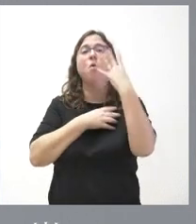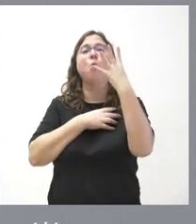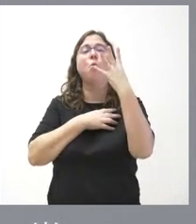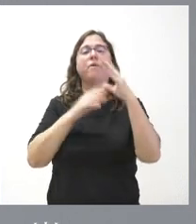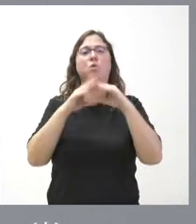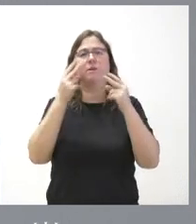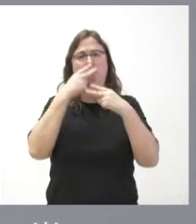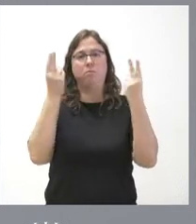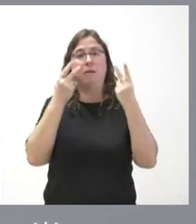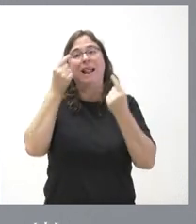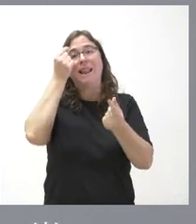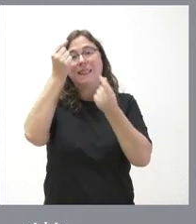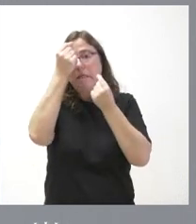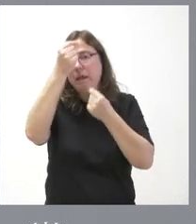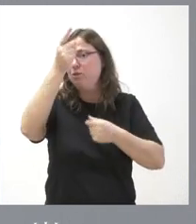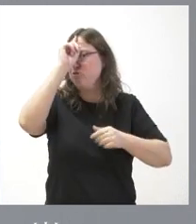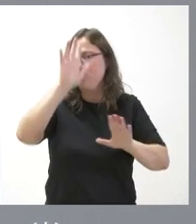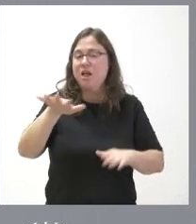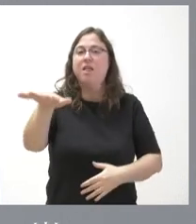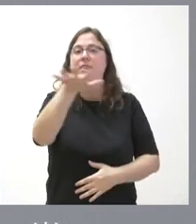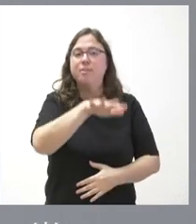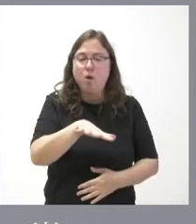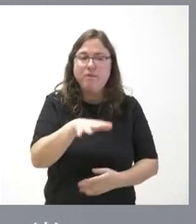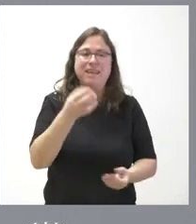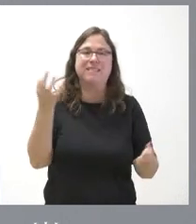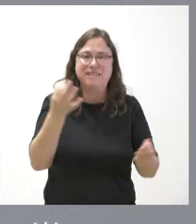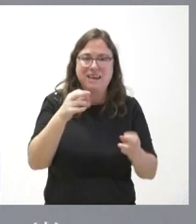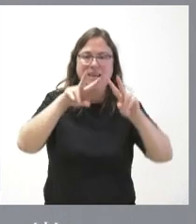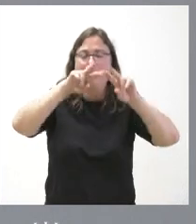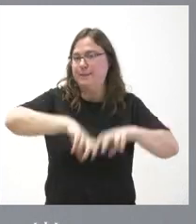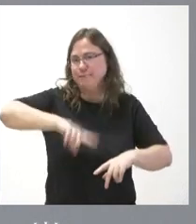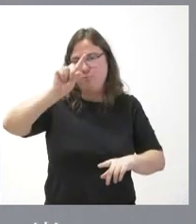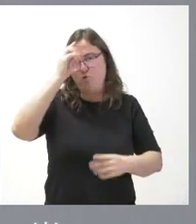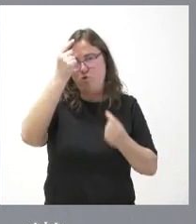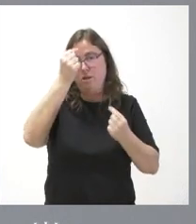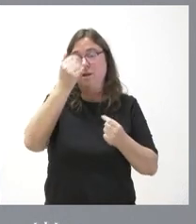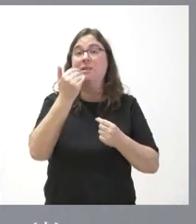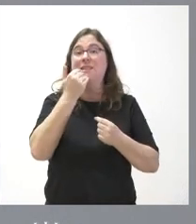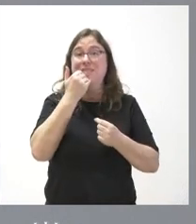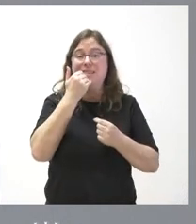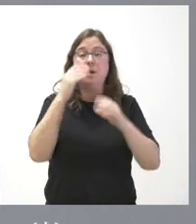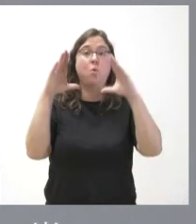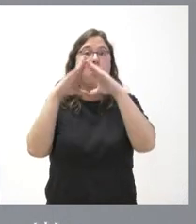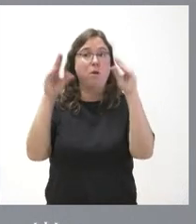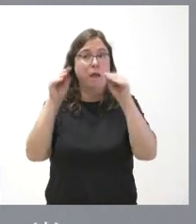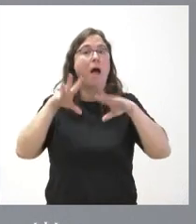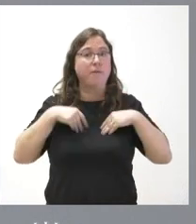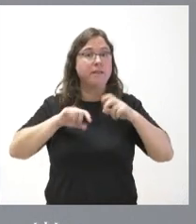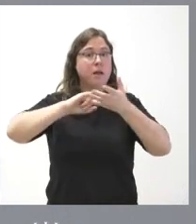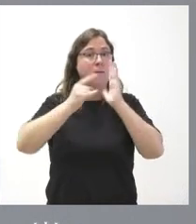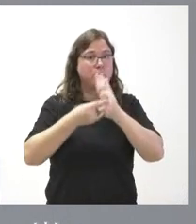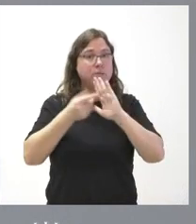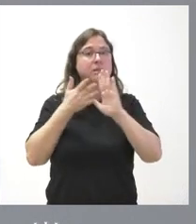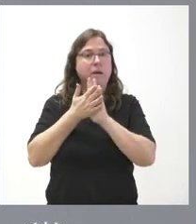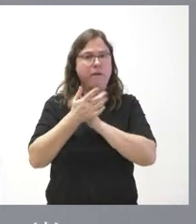ya el detalle no lo conozco de qué es lo que van a hacer en esa investigación pero seguro que las universidades han aceptado estos proyectos de investigaciones porque hay cosas que